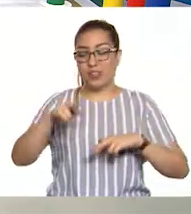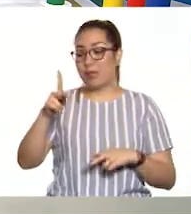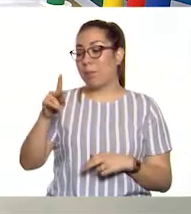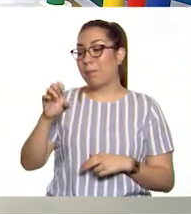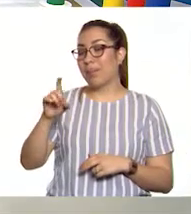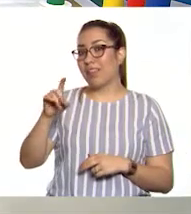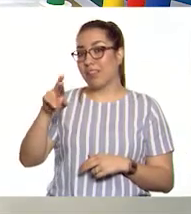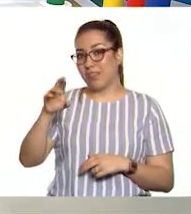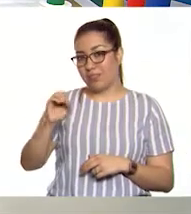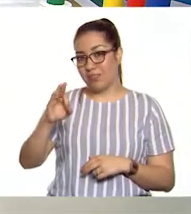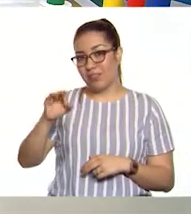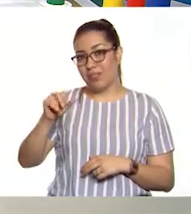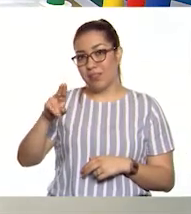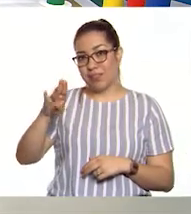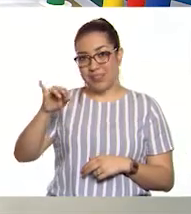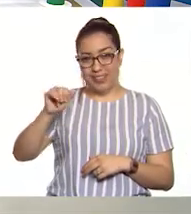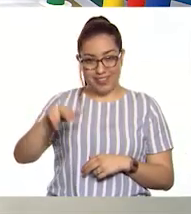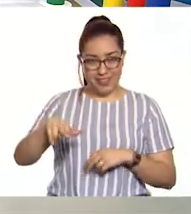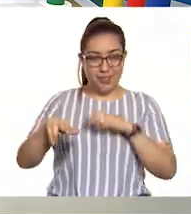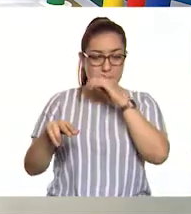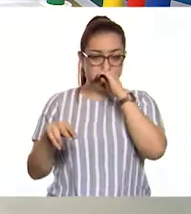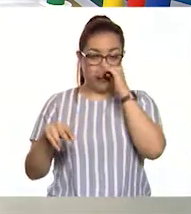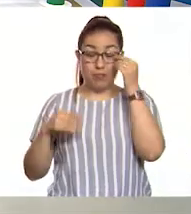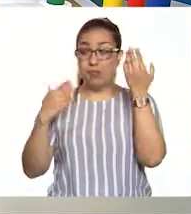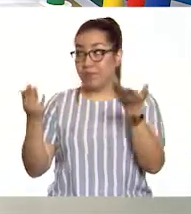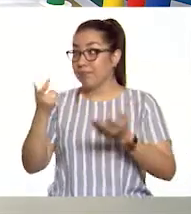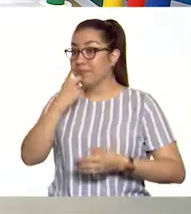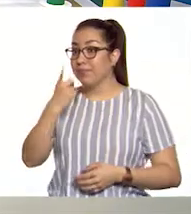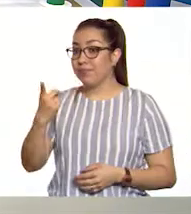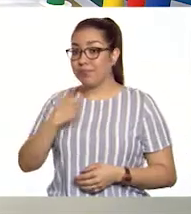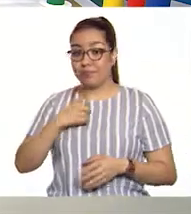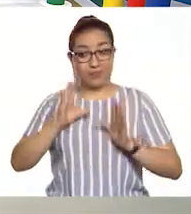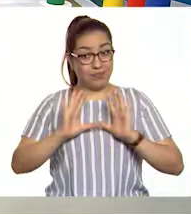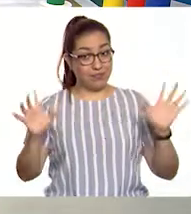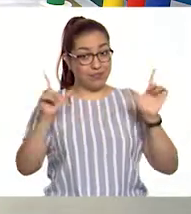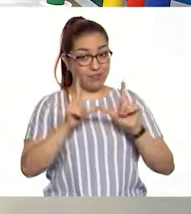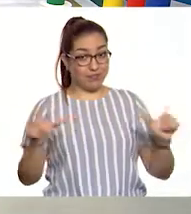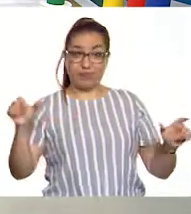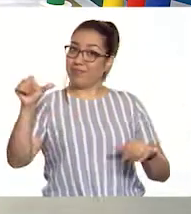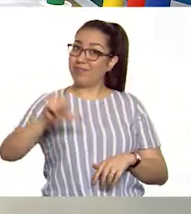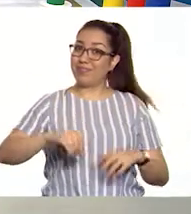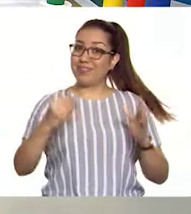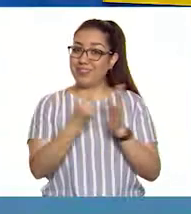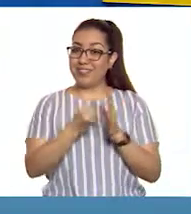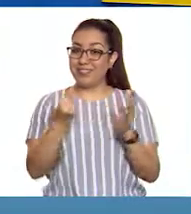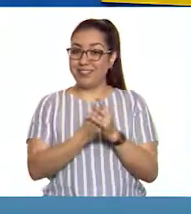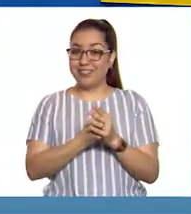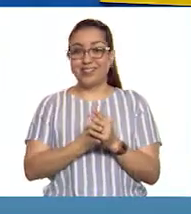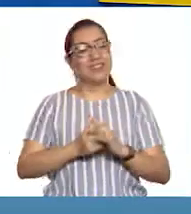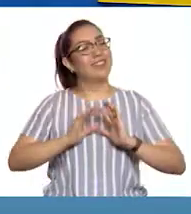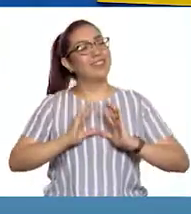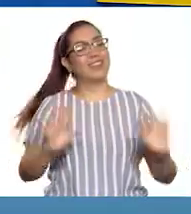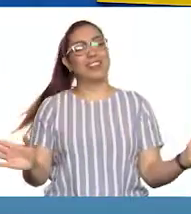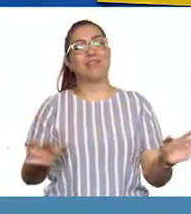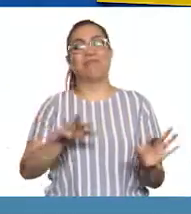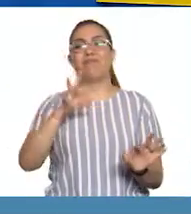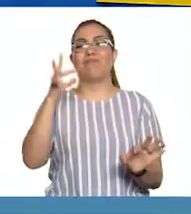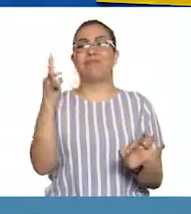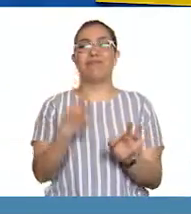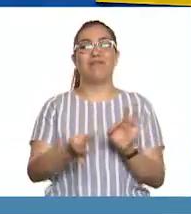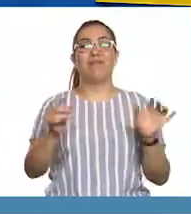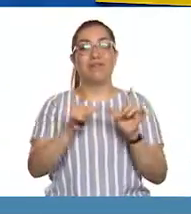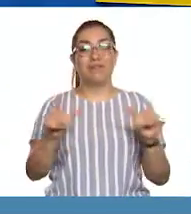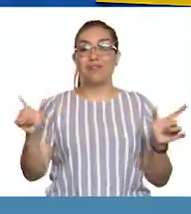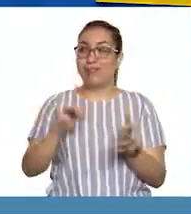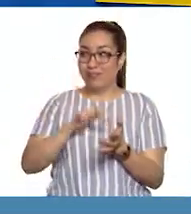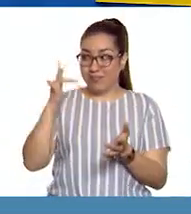bienvenido. Y díganos, ¿ya está listo para la sesión de Ciencias Naturales hoy? Claro, más que listo. Muchas gracias, Juan Carlos.